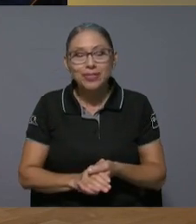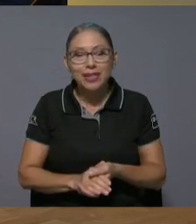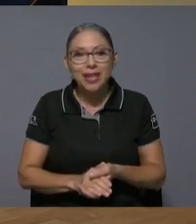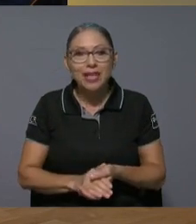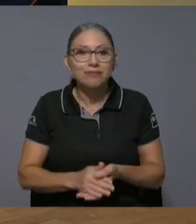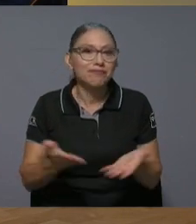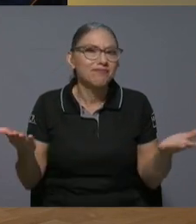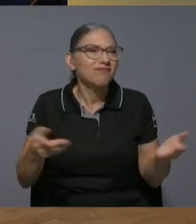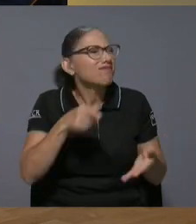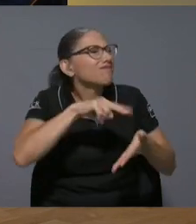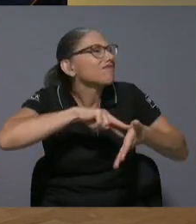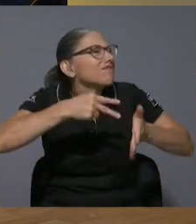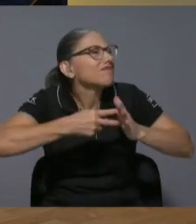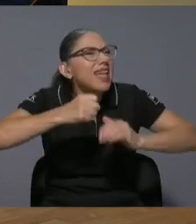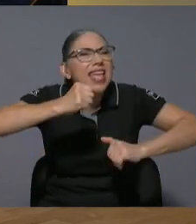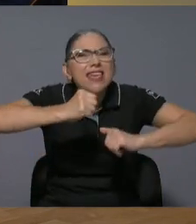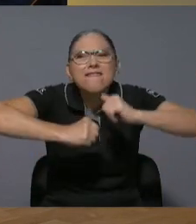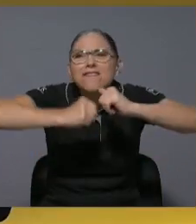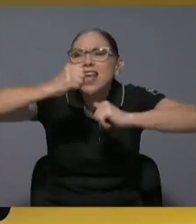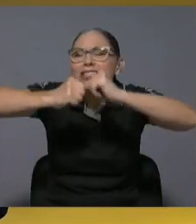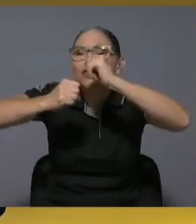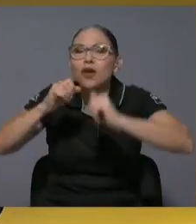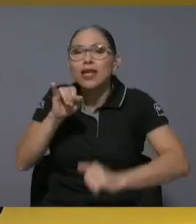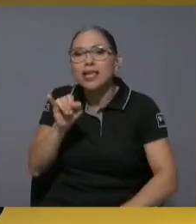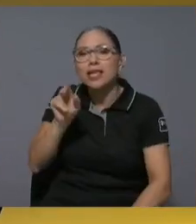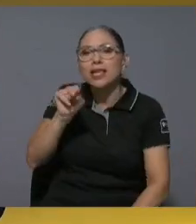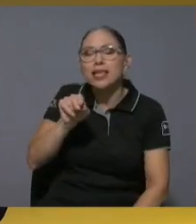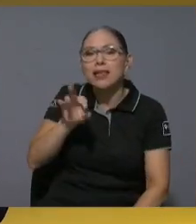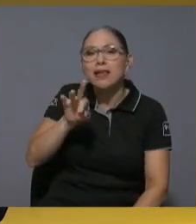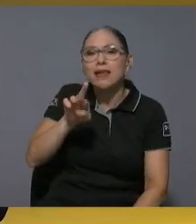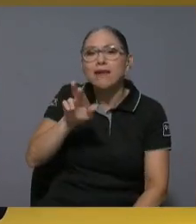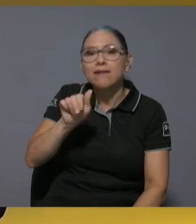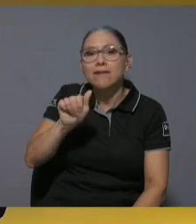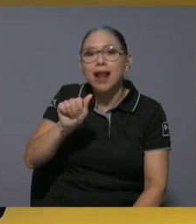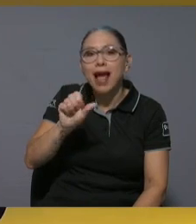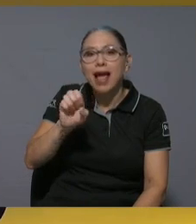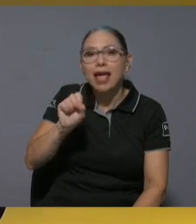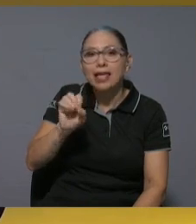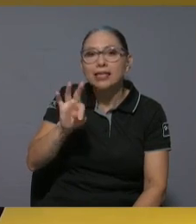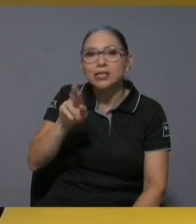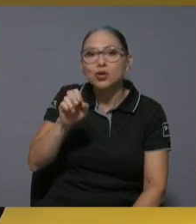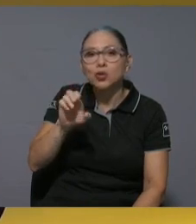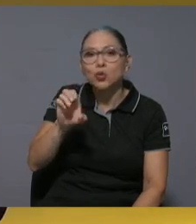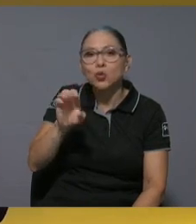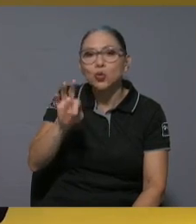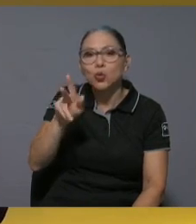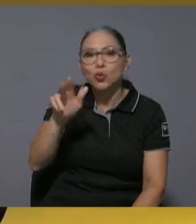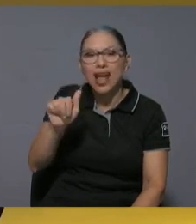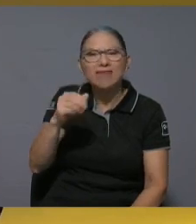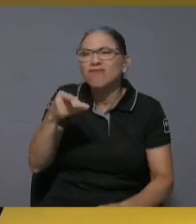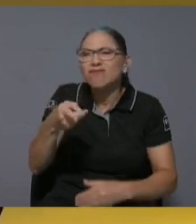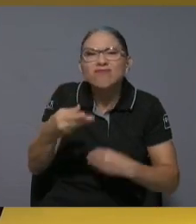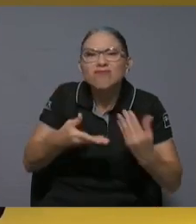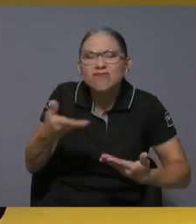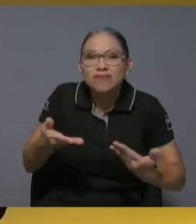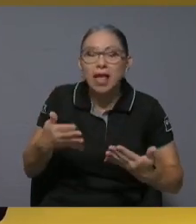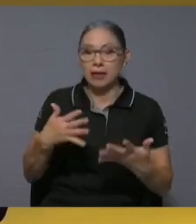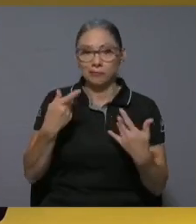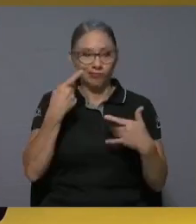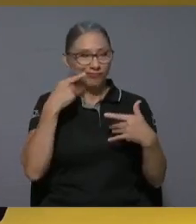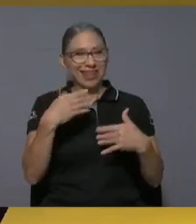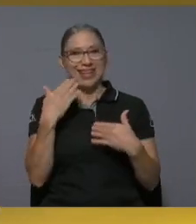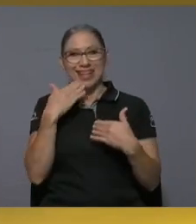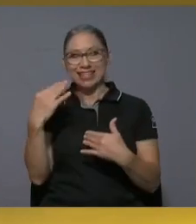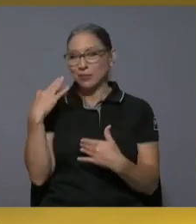¿qué es esto de infraestructura don Federico? bueno, primero que todo muchas gracias por la invitación vamos, infraestructura